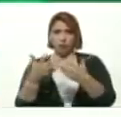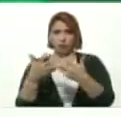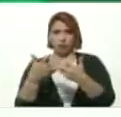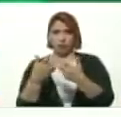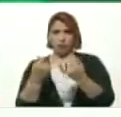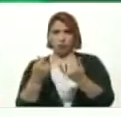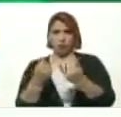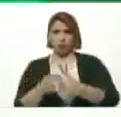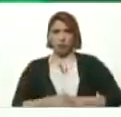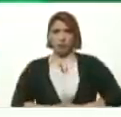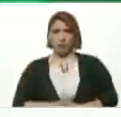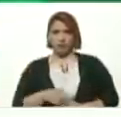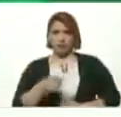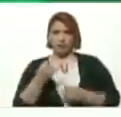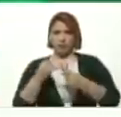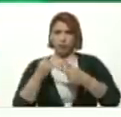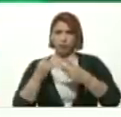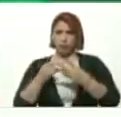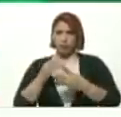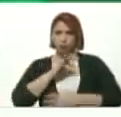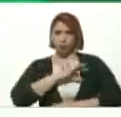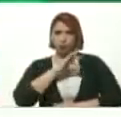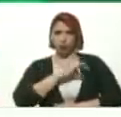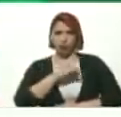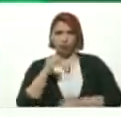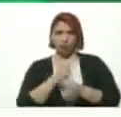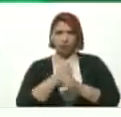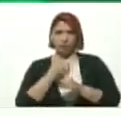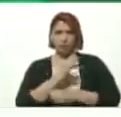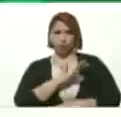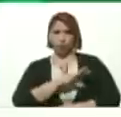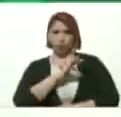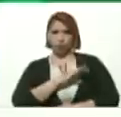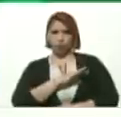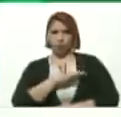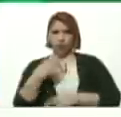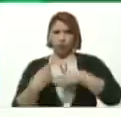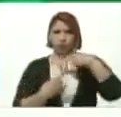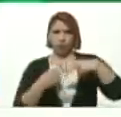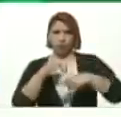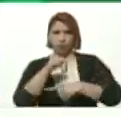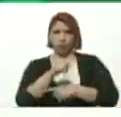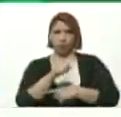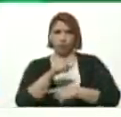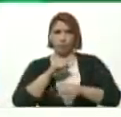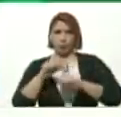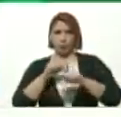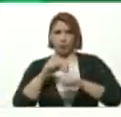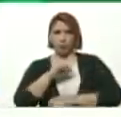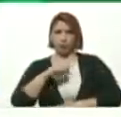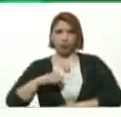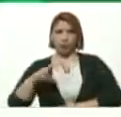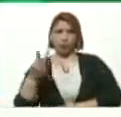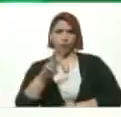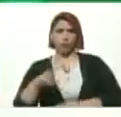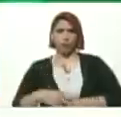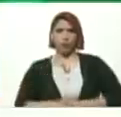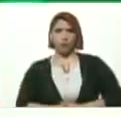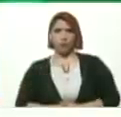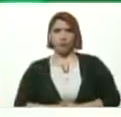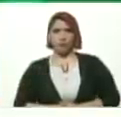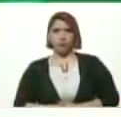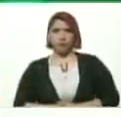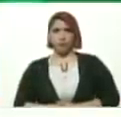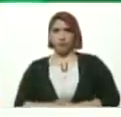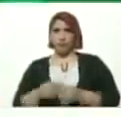Es el instrumento Social Del trabajo Social De la revolución El movimiento Somos Venezuela Por